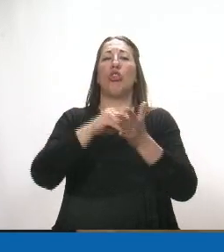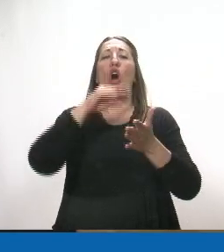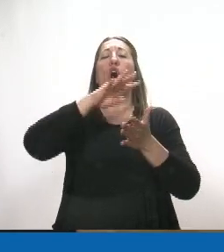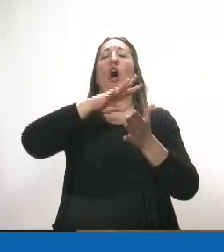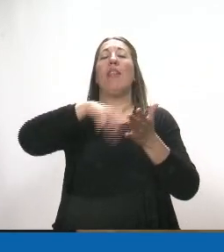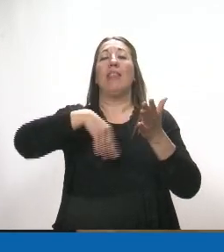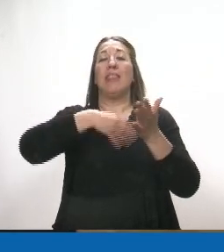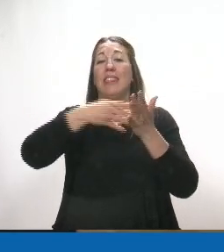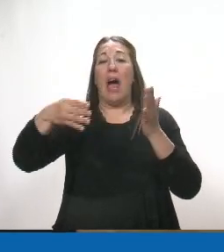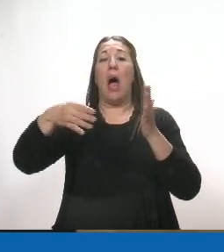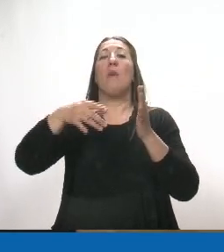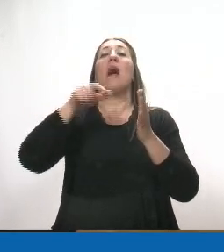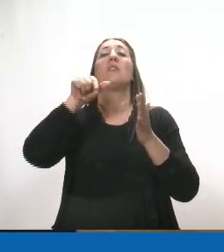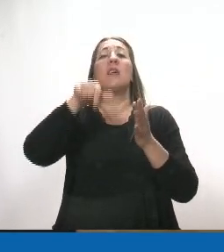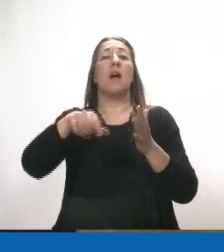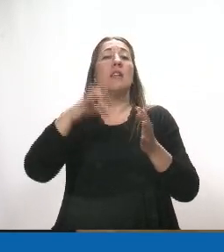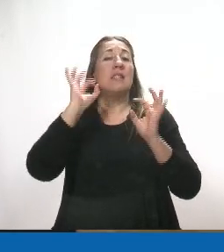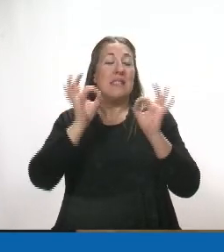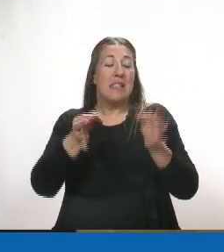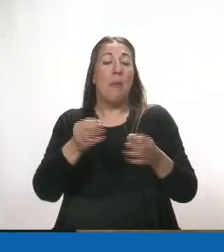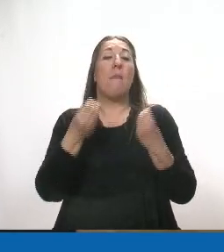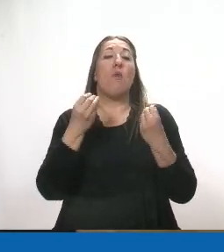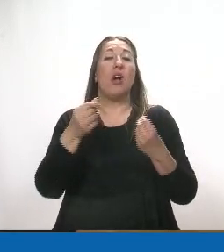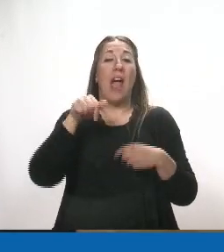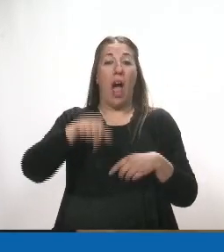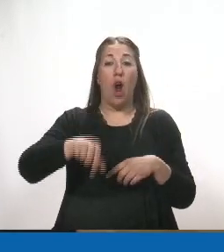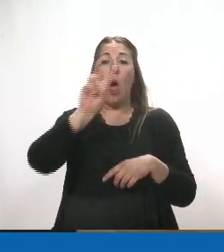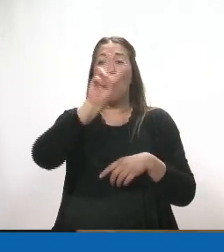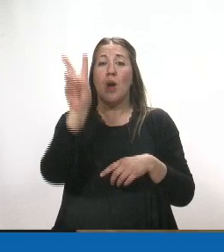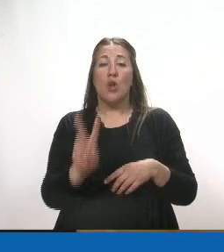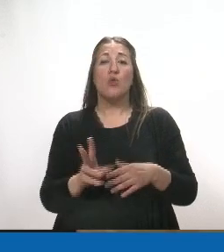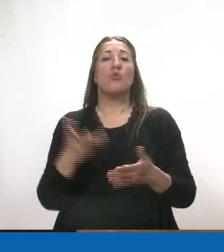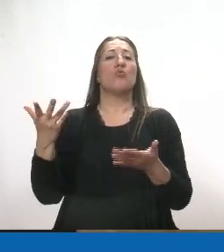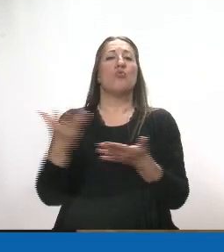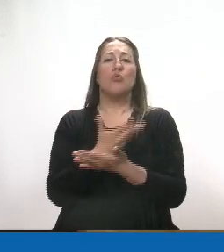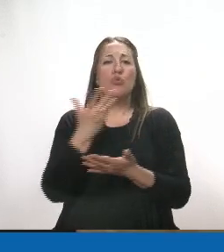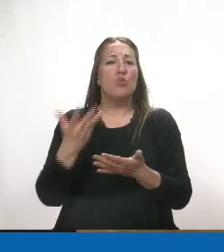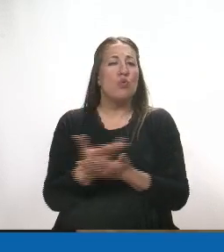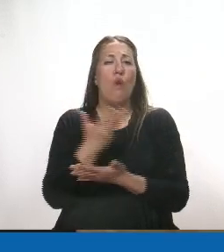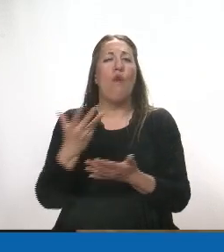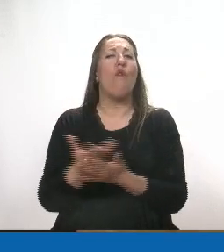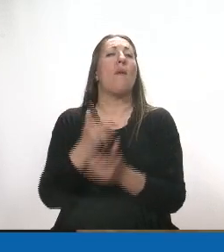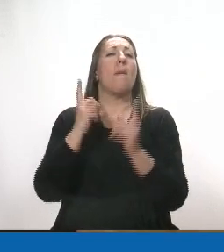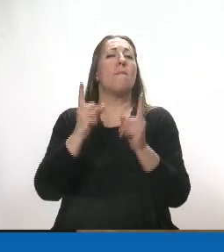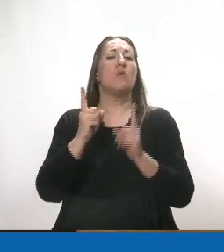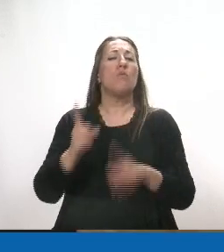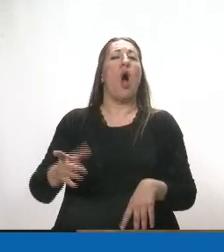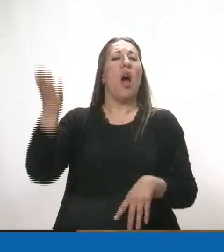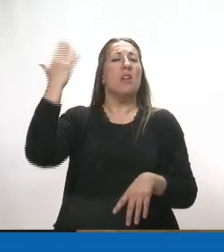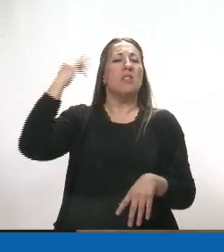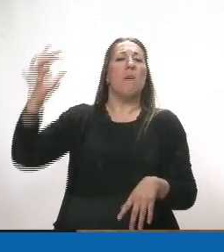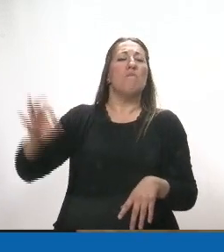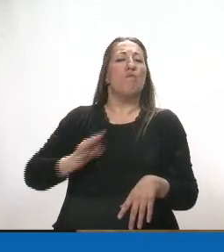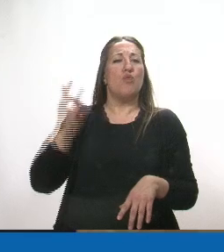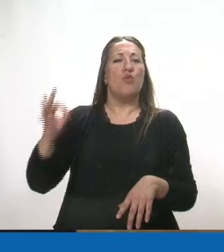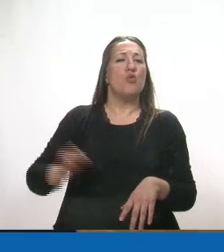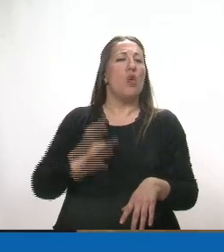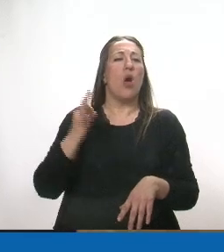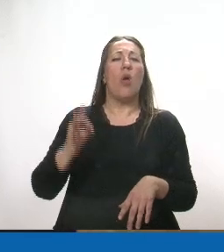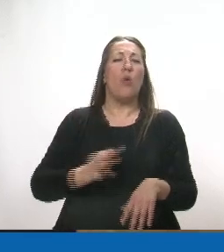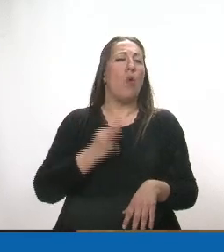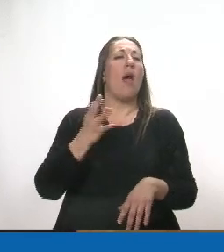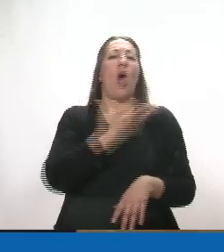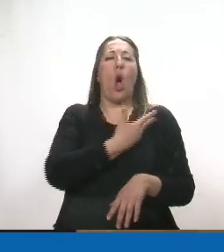que el pueblo venezolano está sufriendo un flagelo de hace muchos años de una dictadura macabra